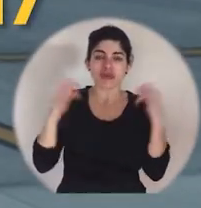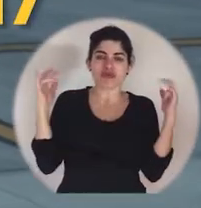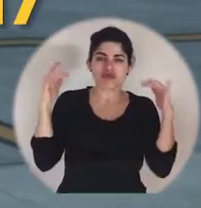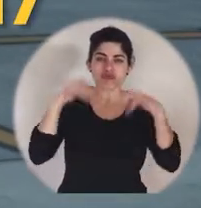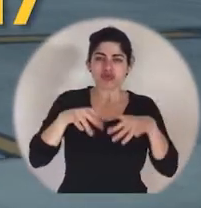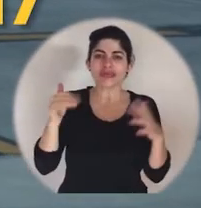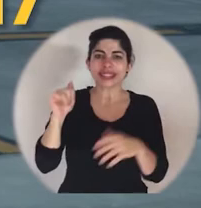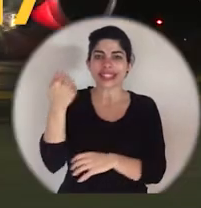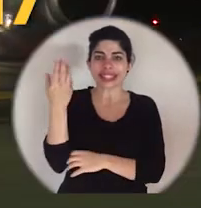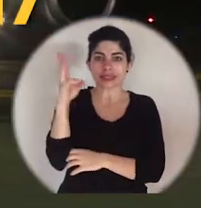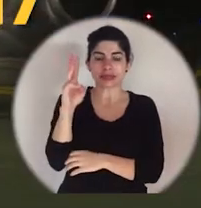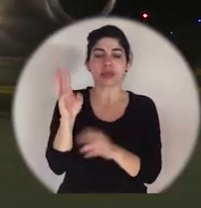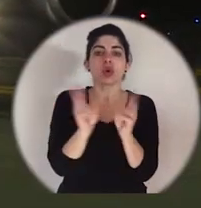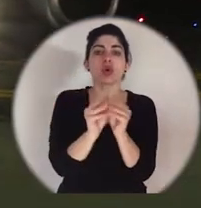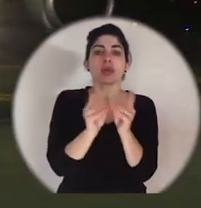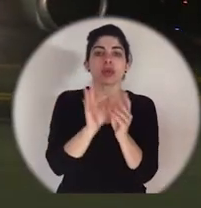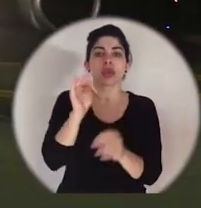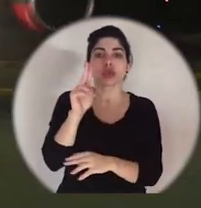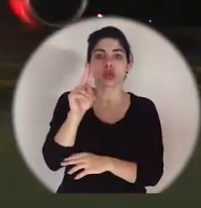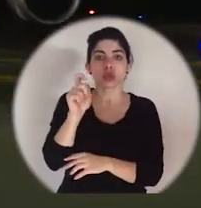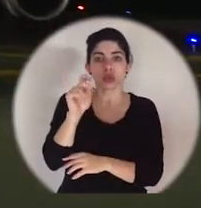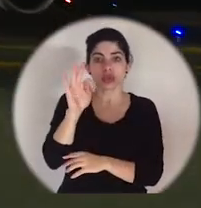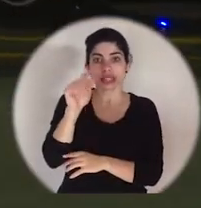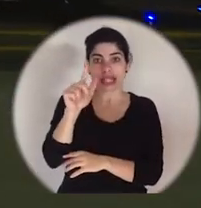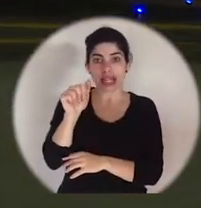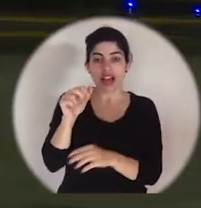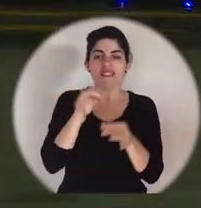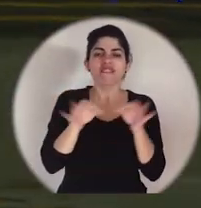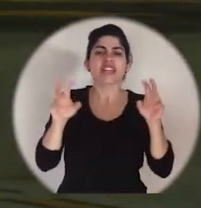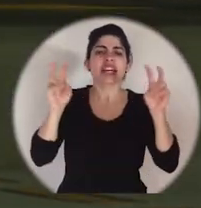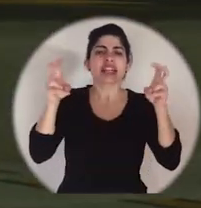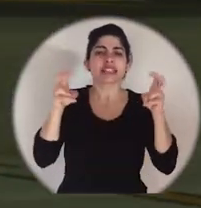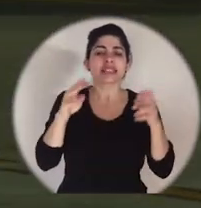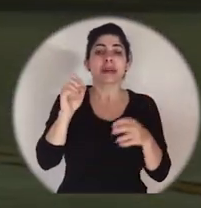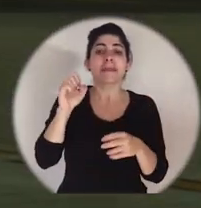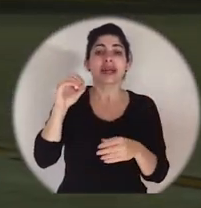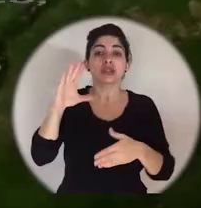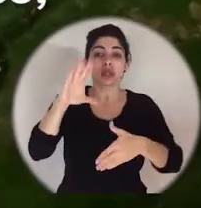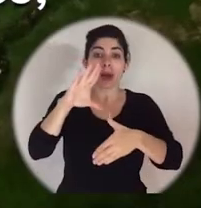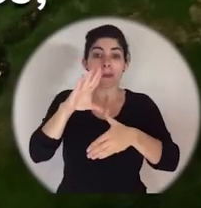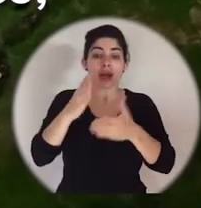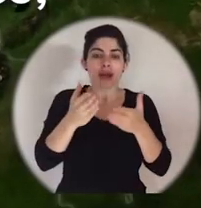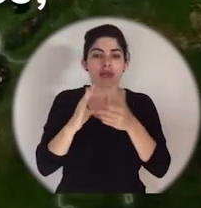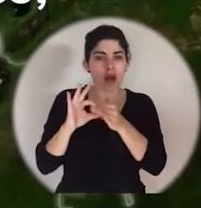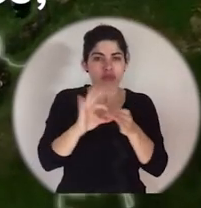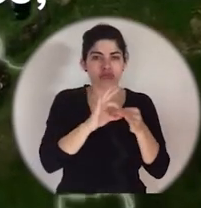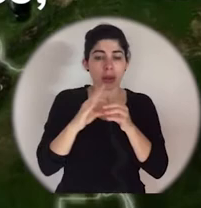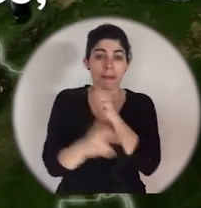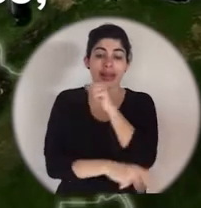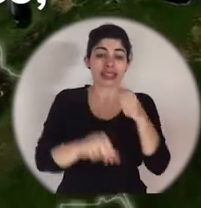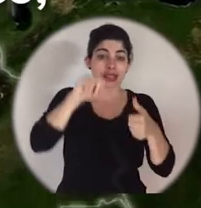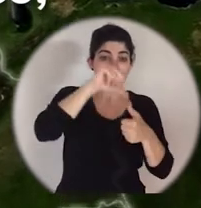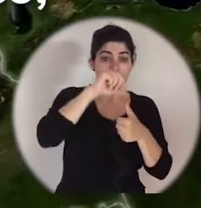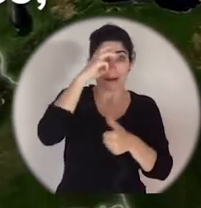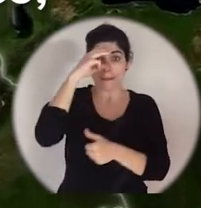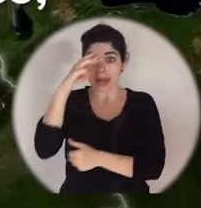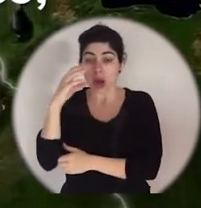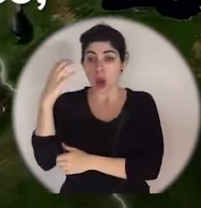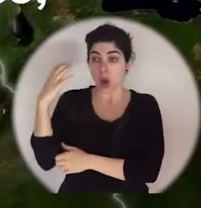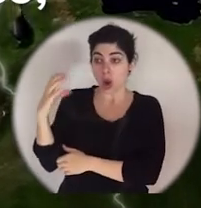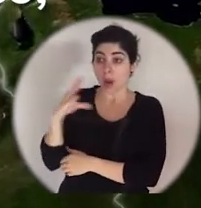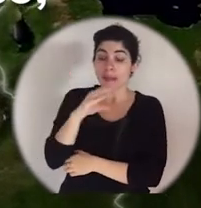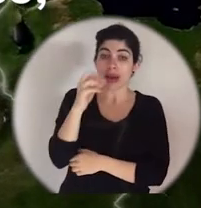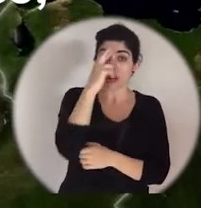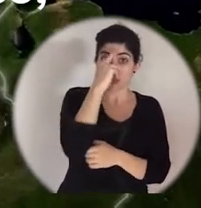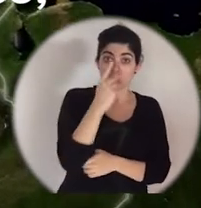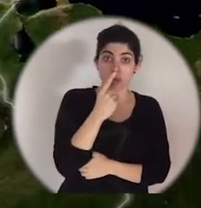la decimosexta cumbre de Tuxtla. Bajo el lema Mesoamérica nos une, los países de Centroamérica, México, Colombia y